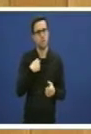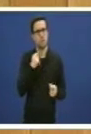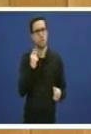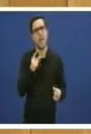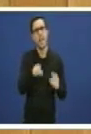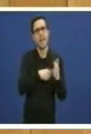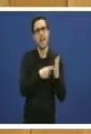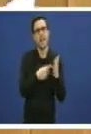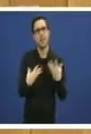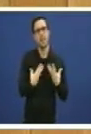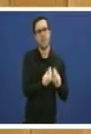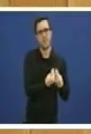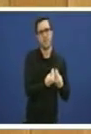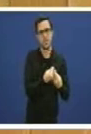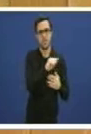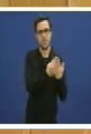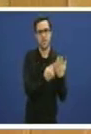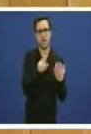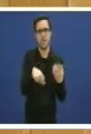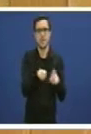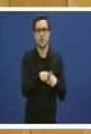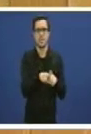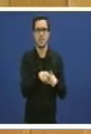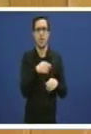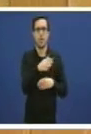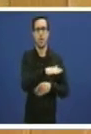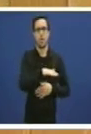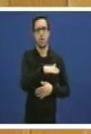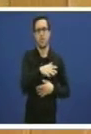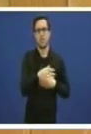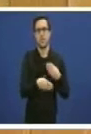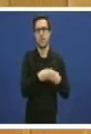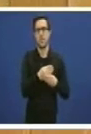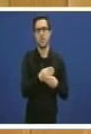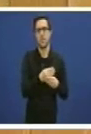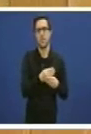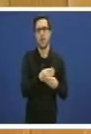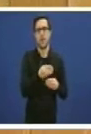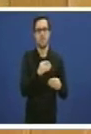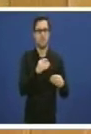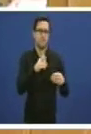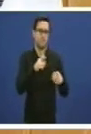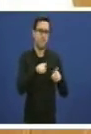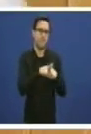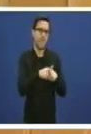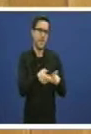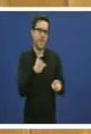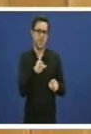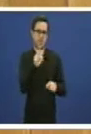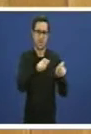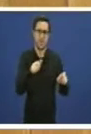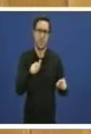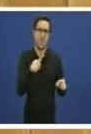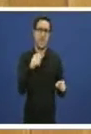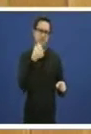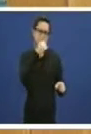orzamentos no Parlamento é a porta máis amplia máis generosa que a porta dos galegos Nunca nunca entenderé a este Parlamento como unha porta de